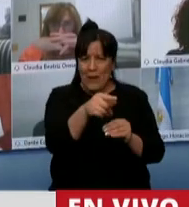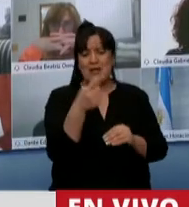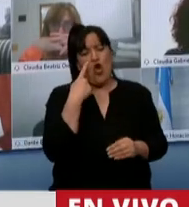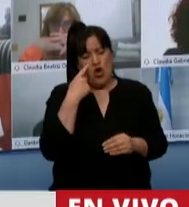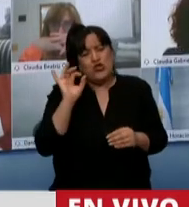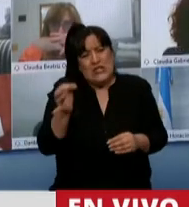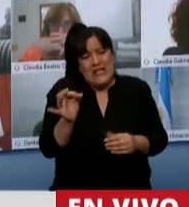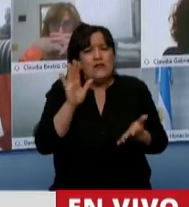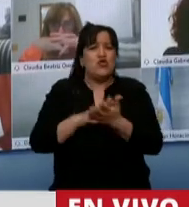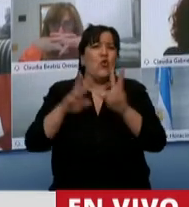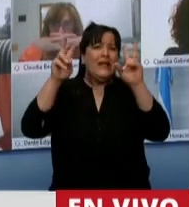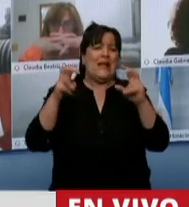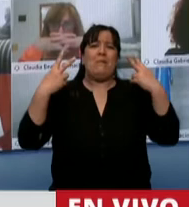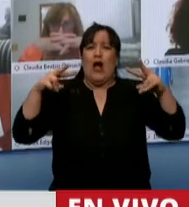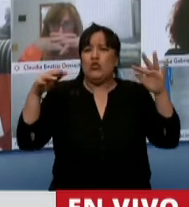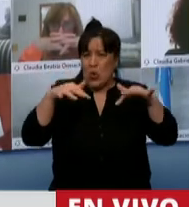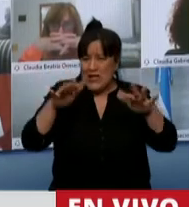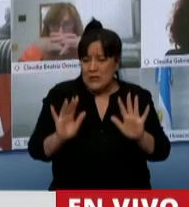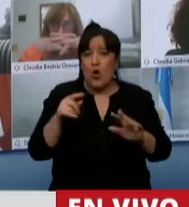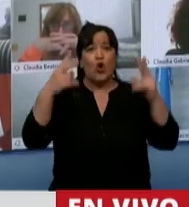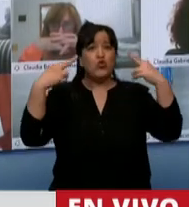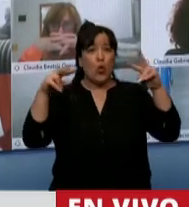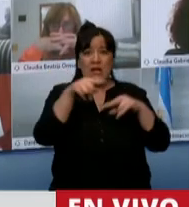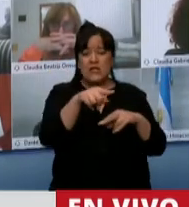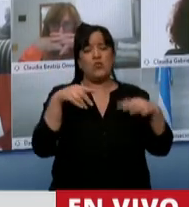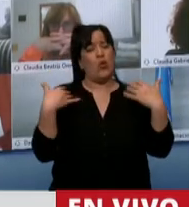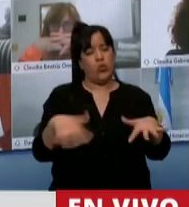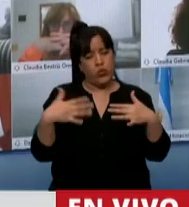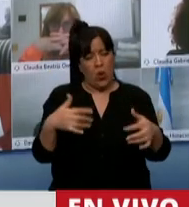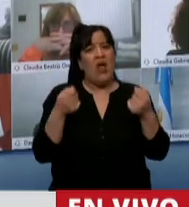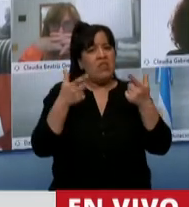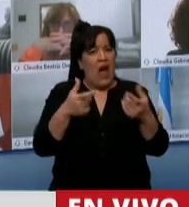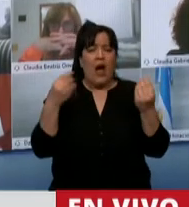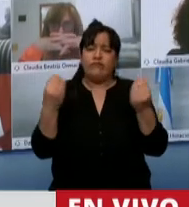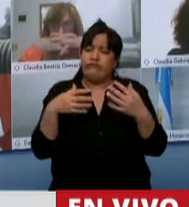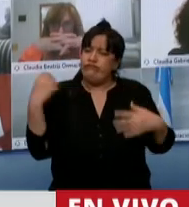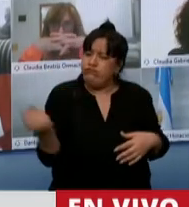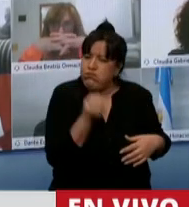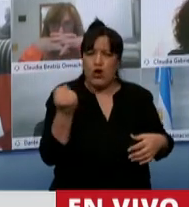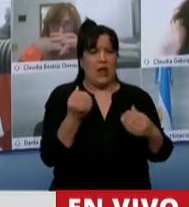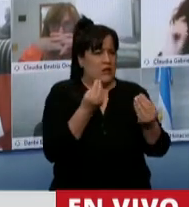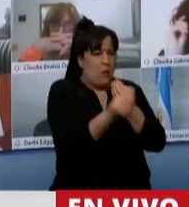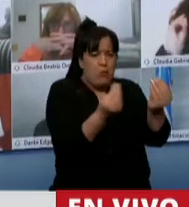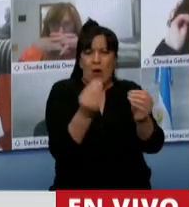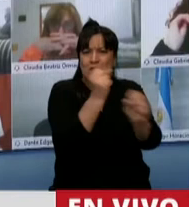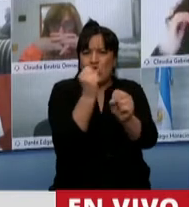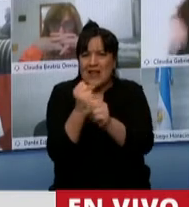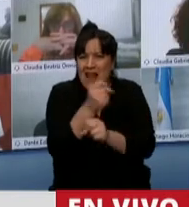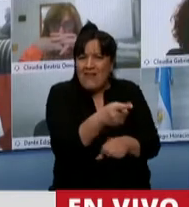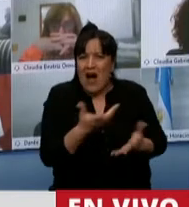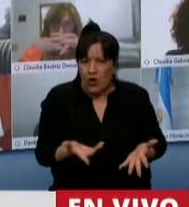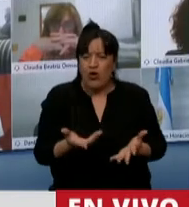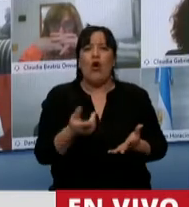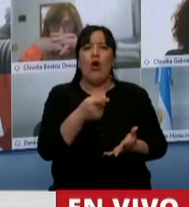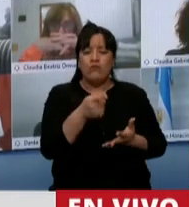conocen muy de cerca de la actividad, esta actividad es una actividad virtuosa, es una actividad que genera cada puesto de trabajo que genera el turismo,